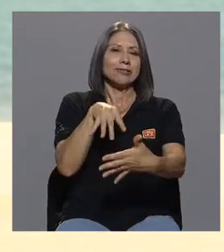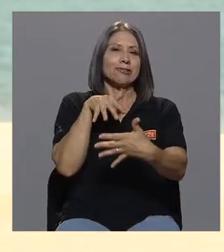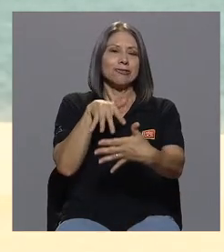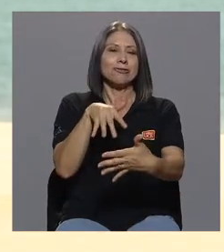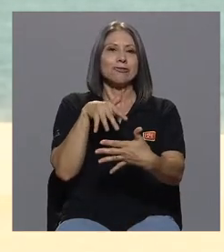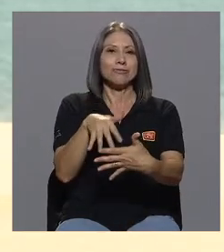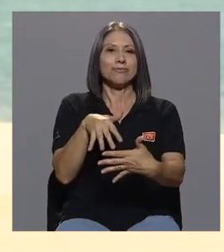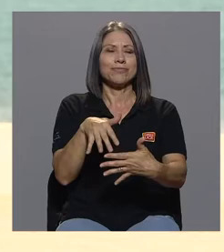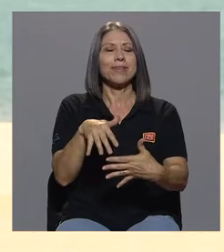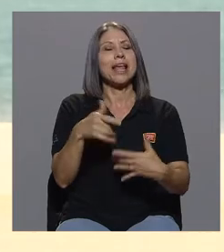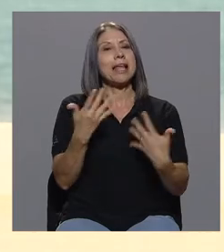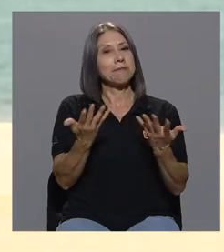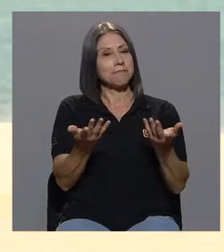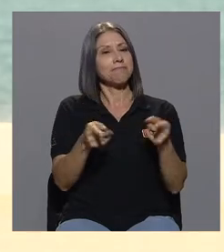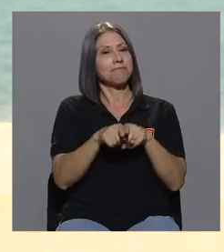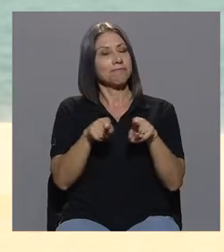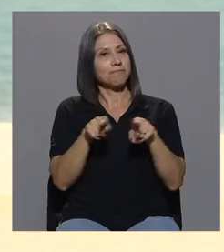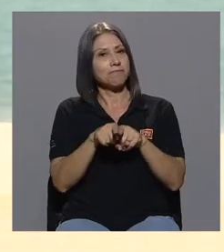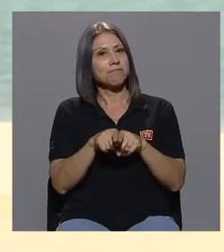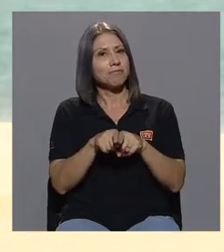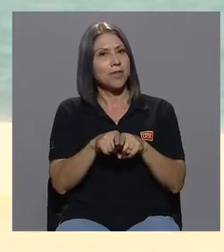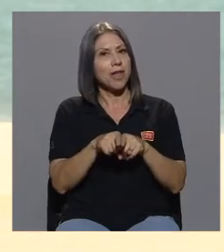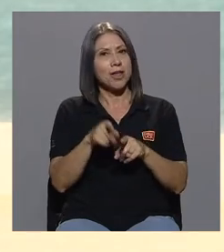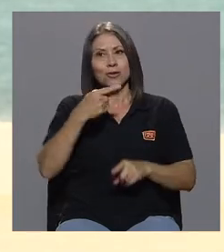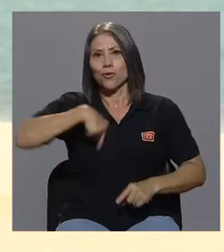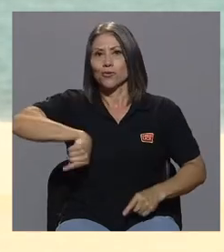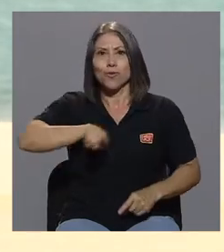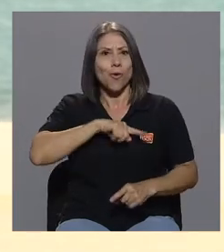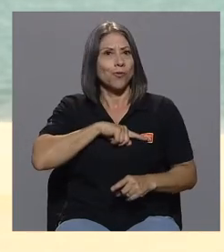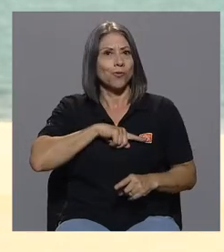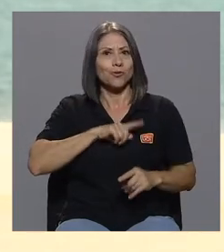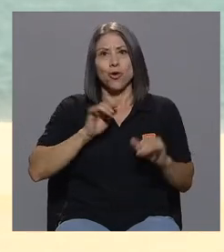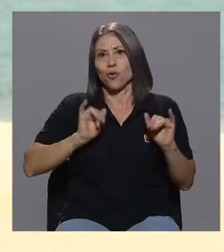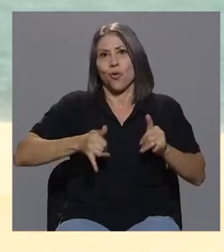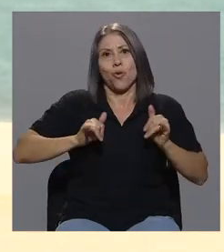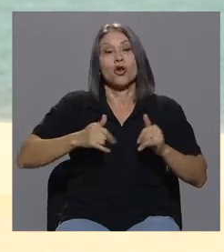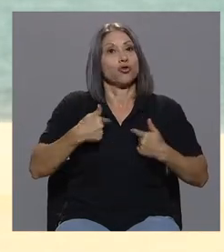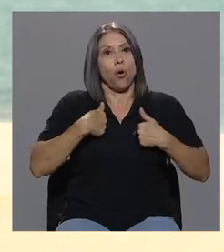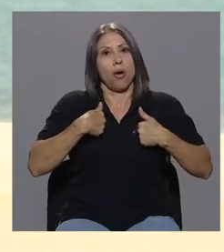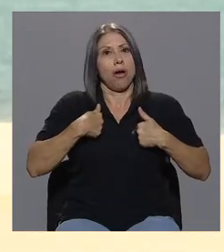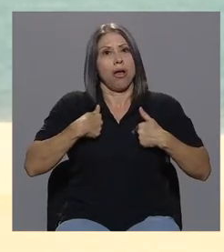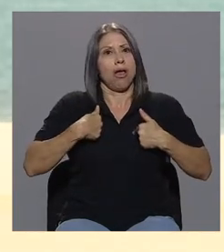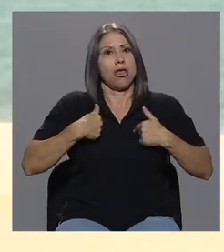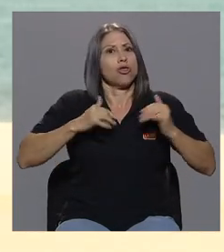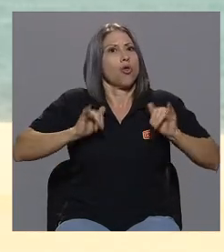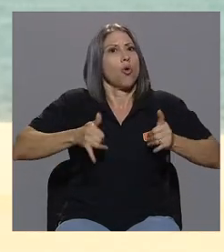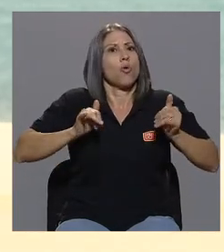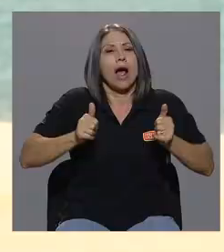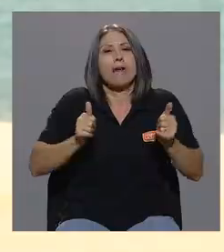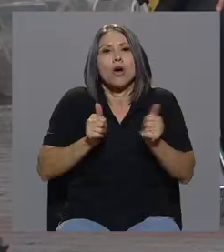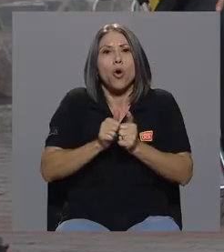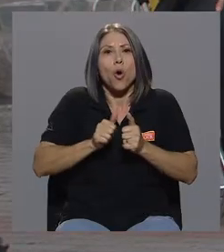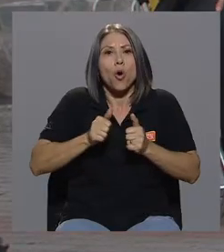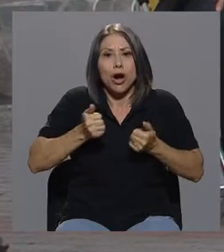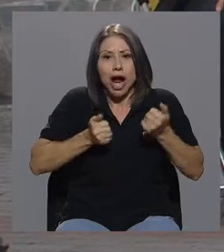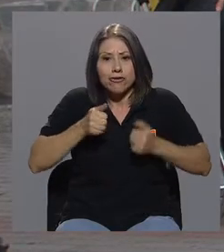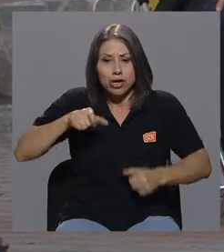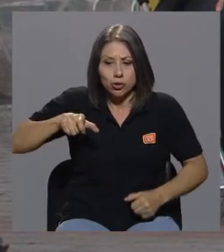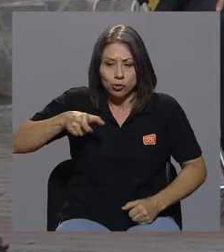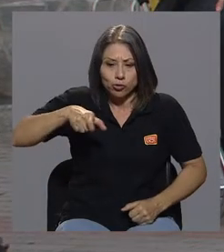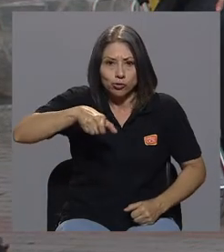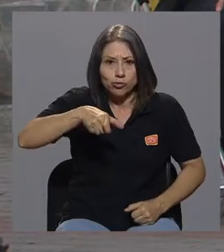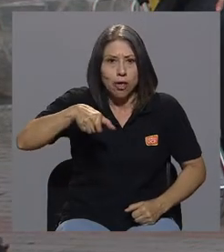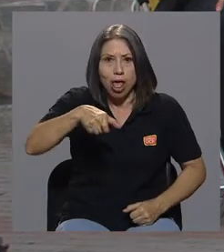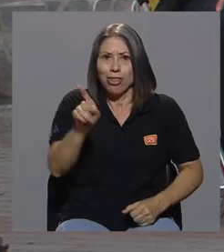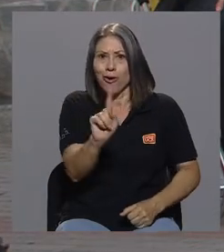te contaba que nosotros no jugábamos, yo al menos no jugaba con carritos ni cositas así, sino que lo